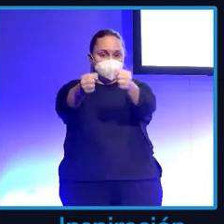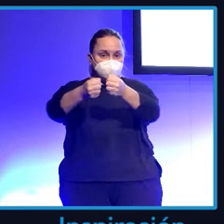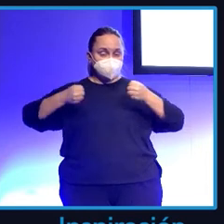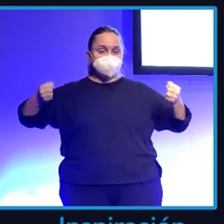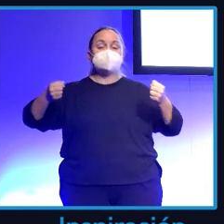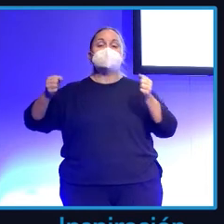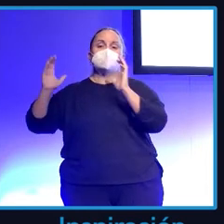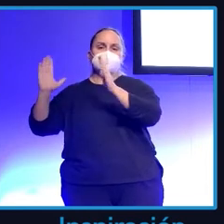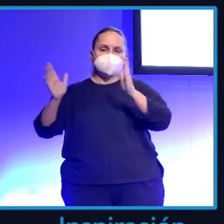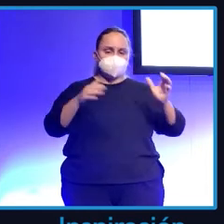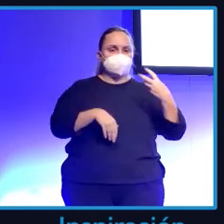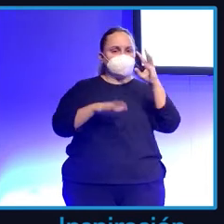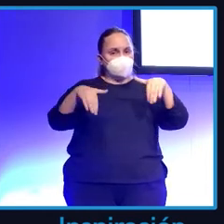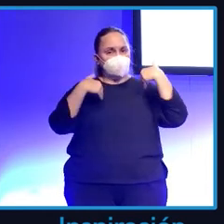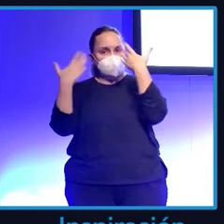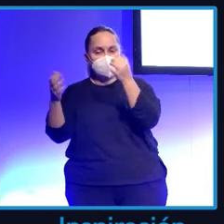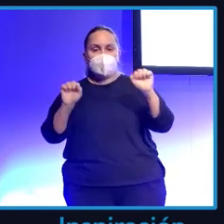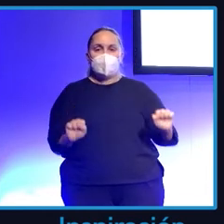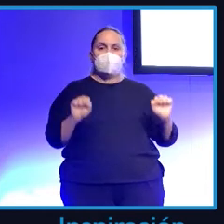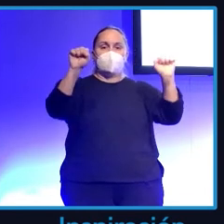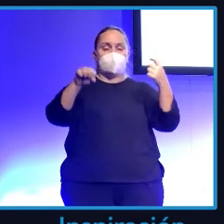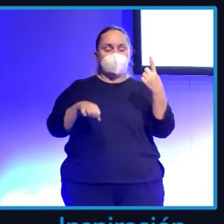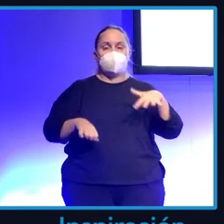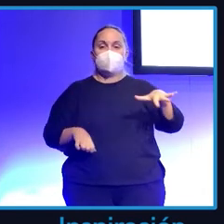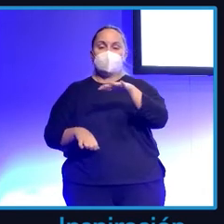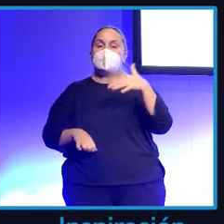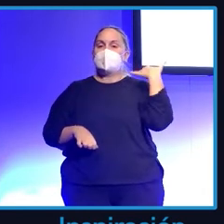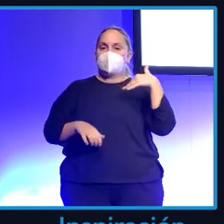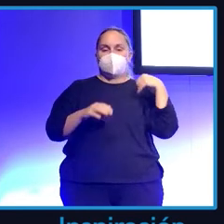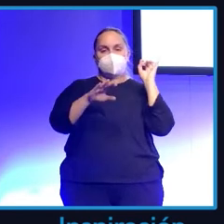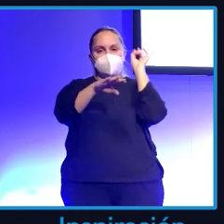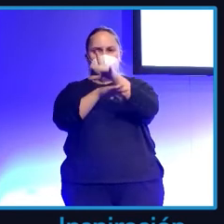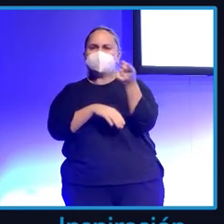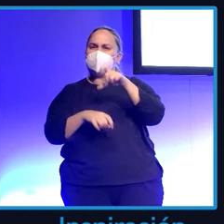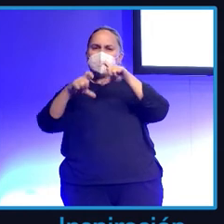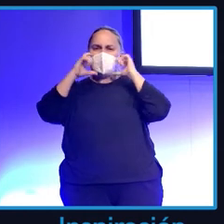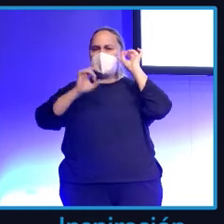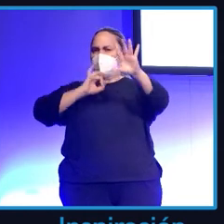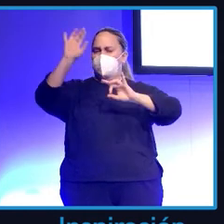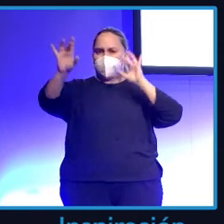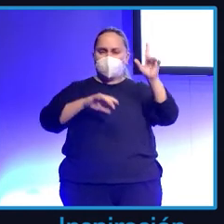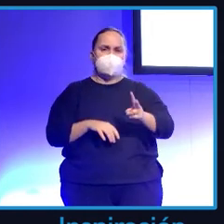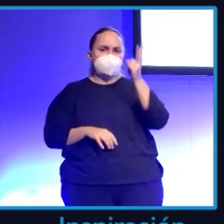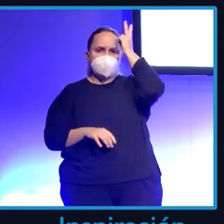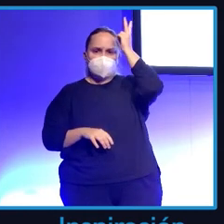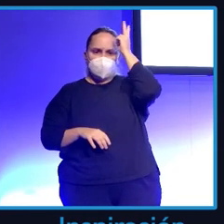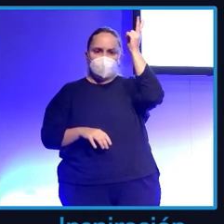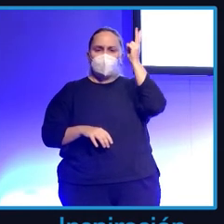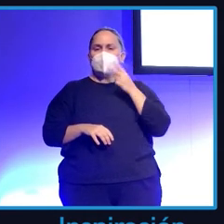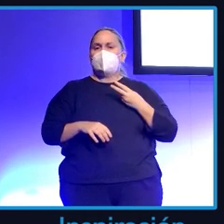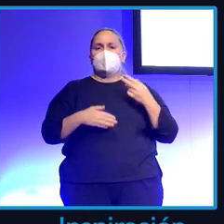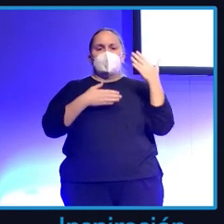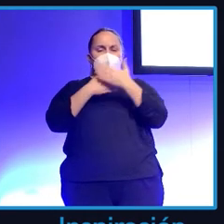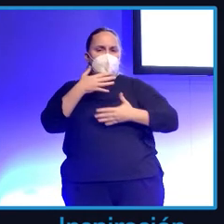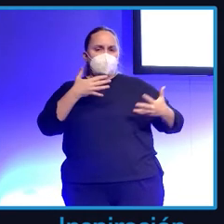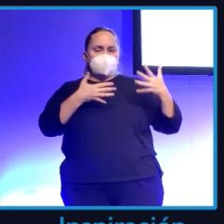donamos tres de estos y un arcón para Zamora. total, bueno, y luego mascarillas hemos mandado a Perú, Guatemala, Bolivia, la India y